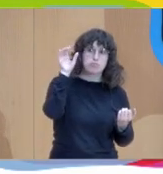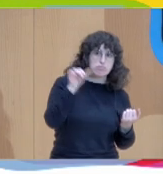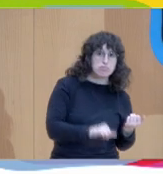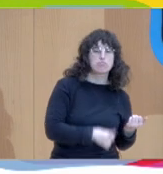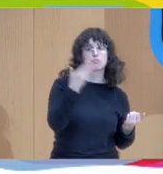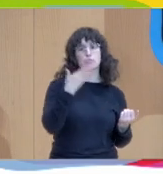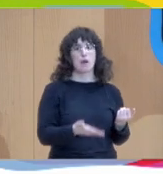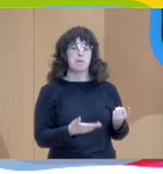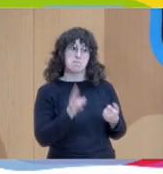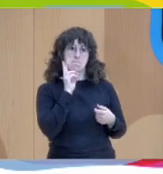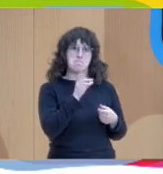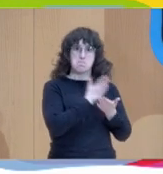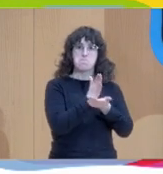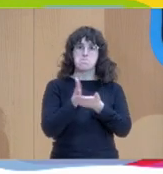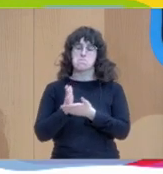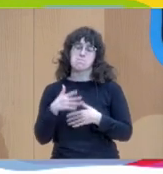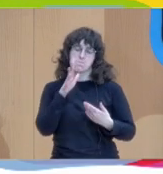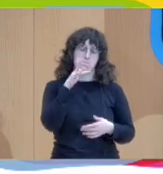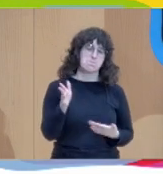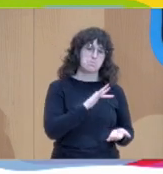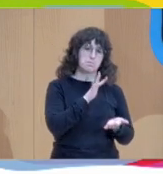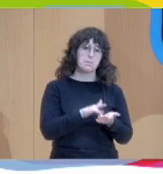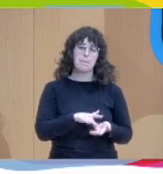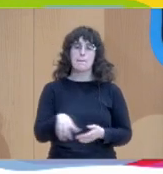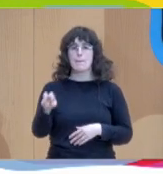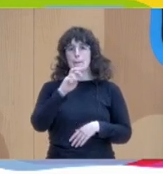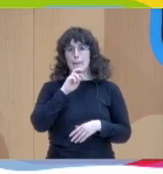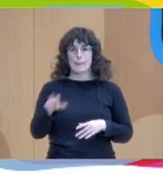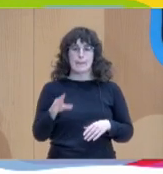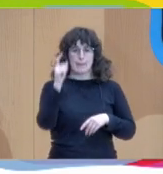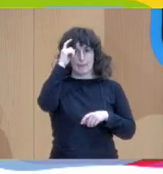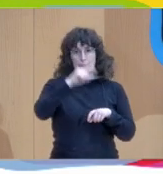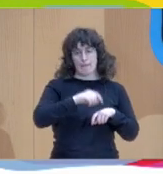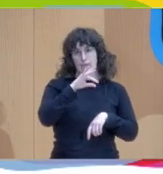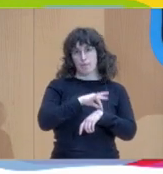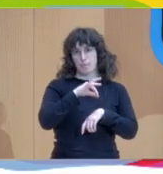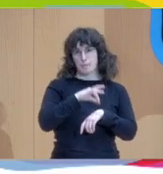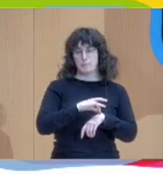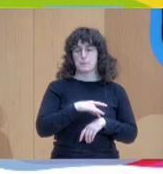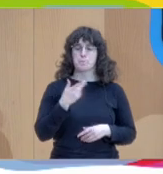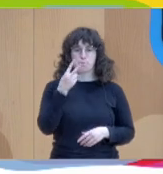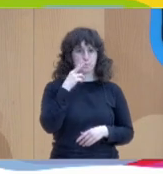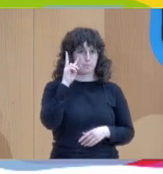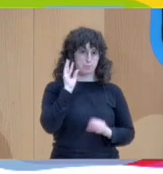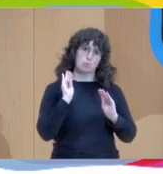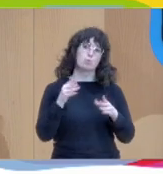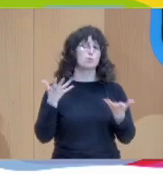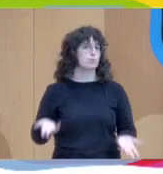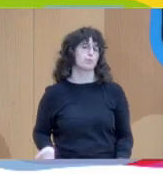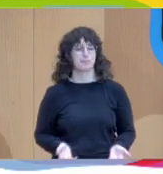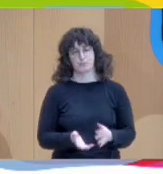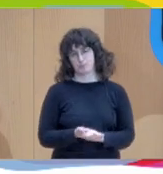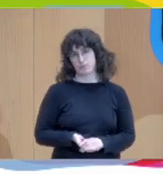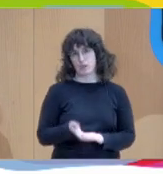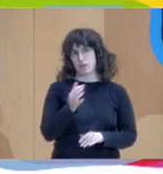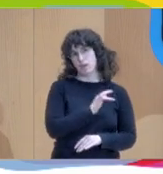ahora hasta Tudela, psicólogo clínico, jefe de la sección de salud mental. La experiencia que nos trasladas es... Bueno, yo